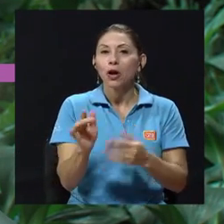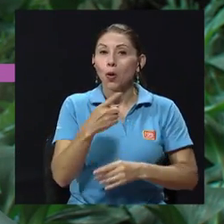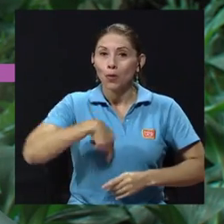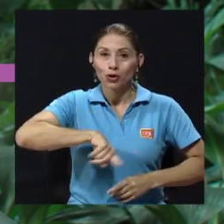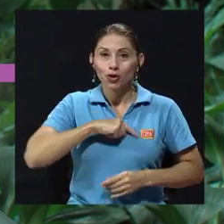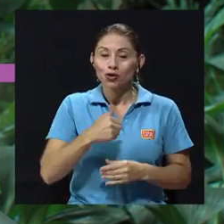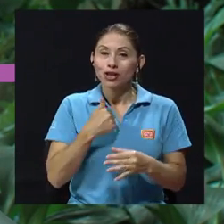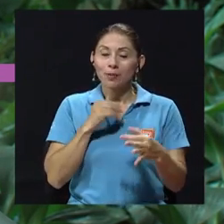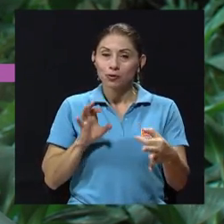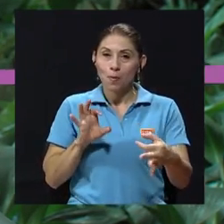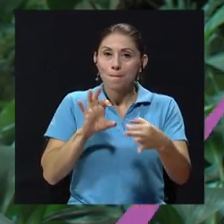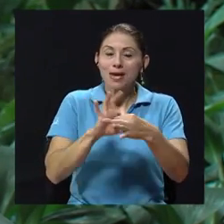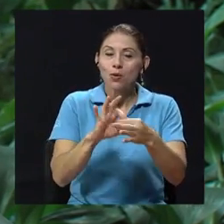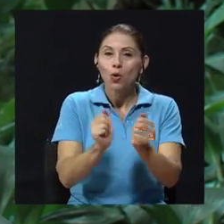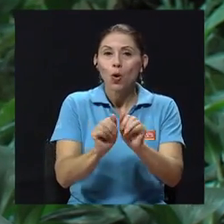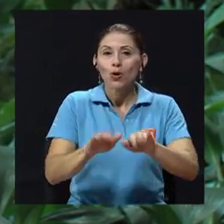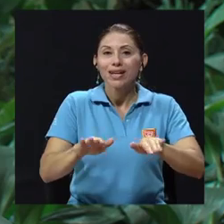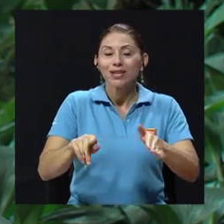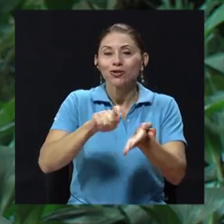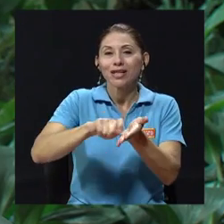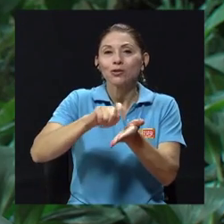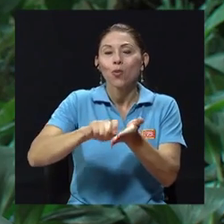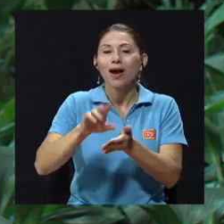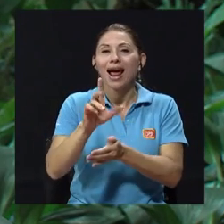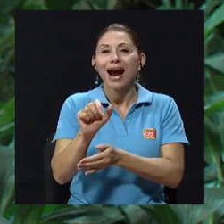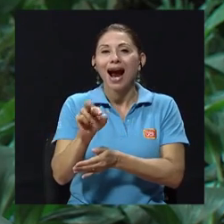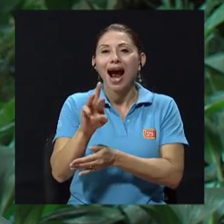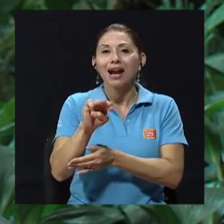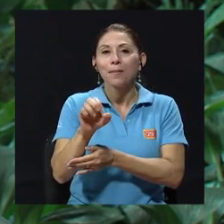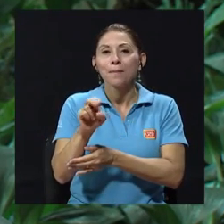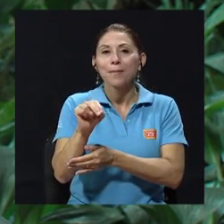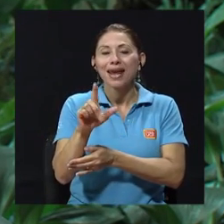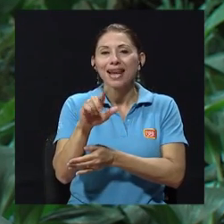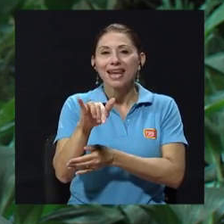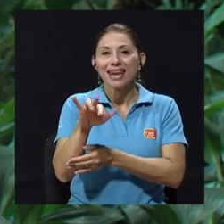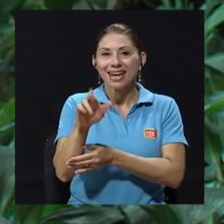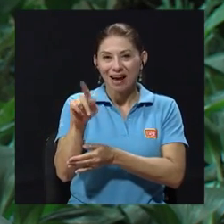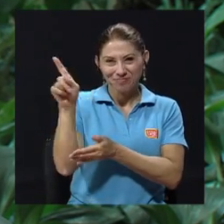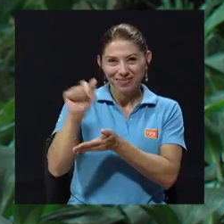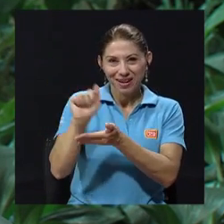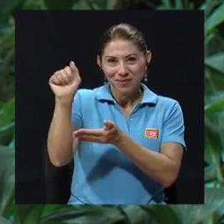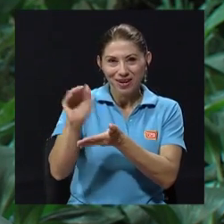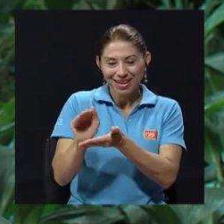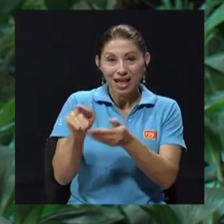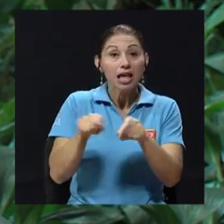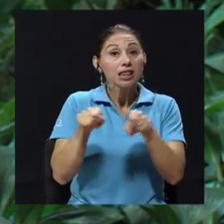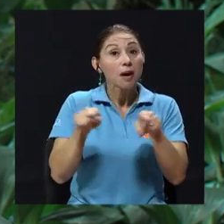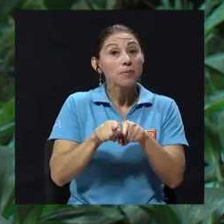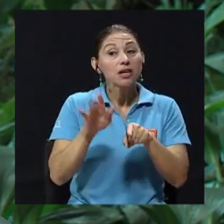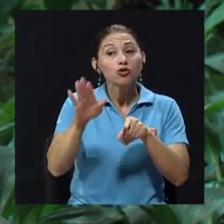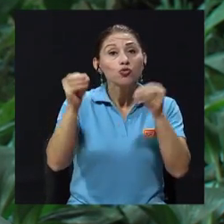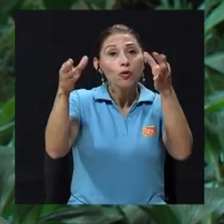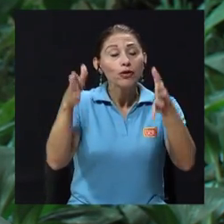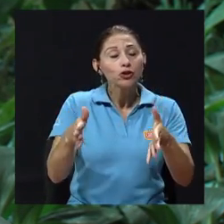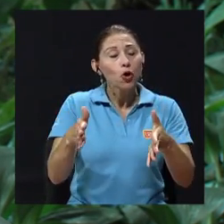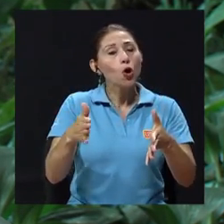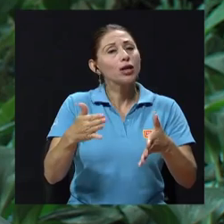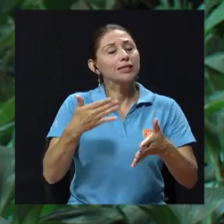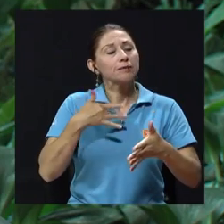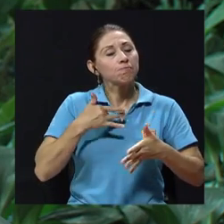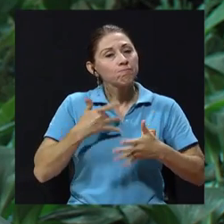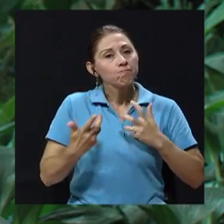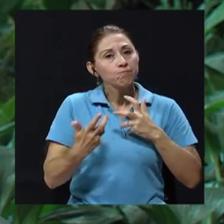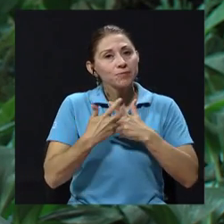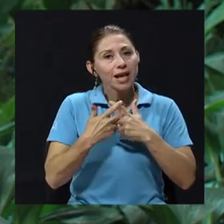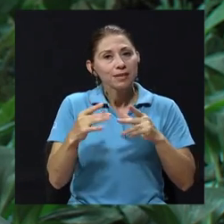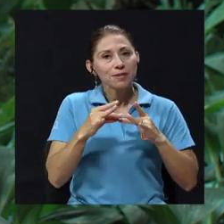que tenemos con los niños de la Carmen Lira y por la proactividad y por positividad y asertidad de sus profesores, especialmente